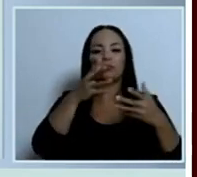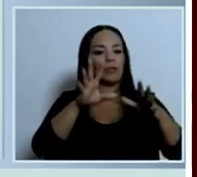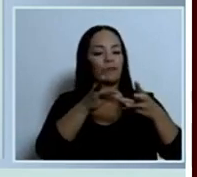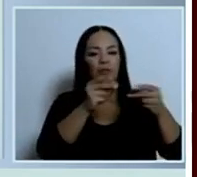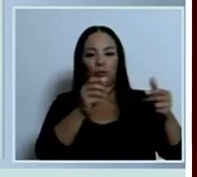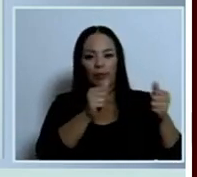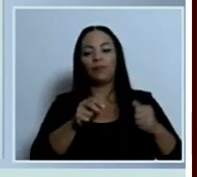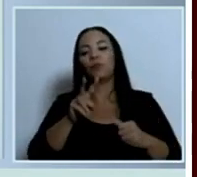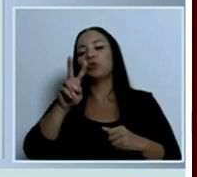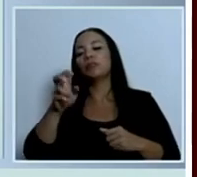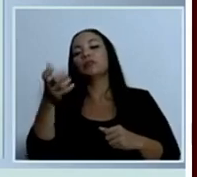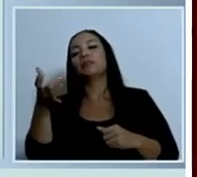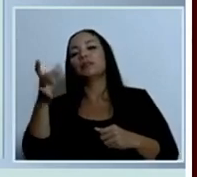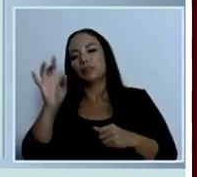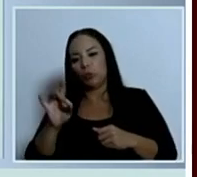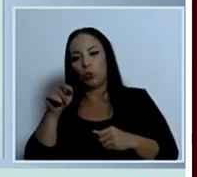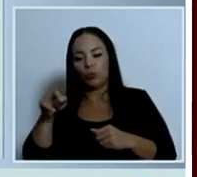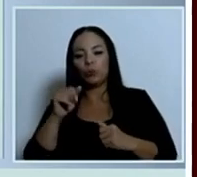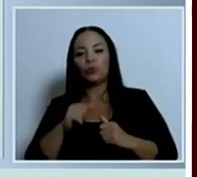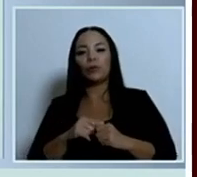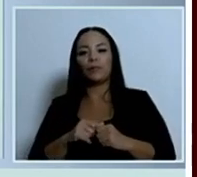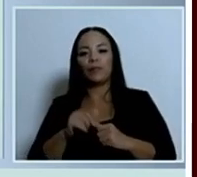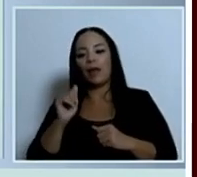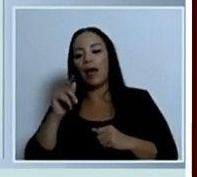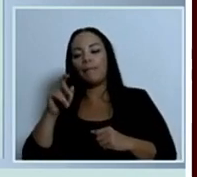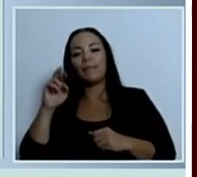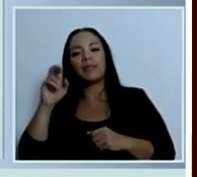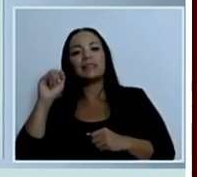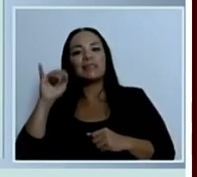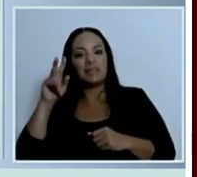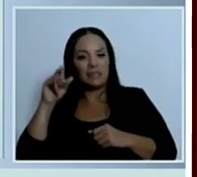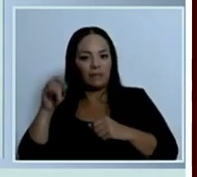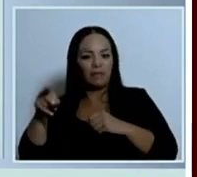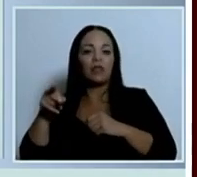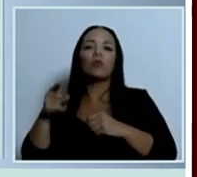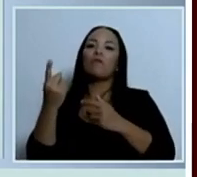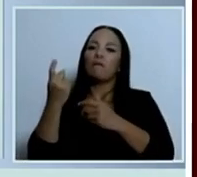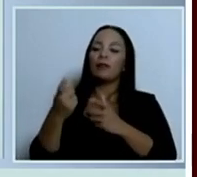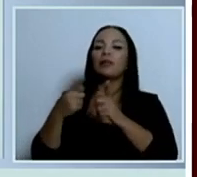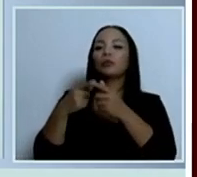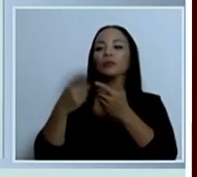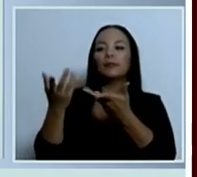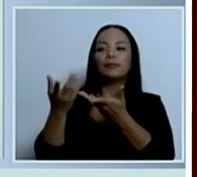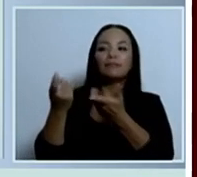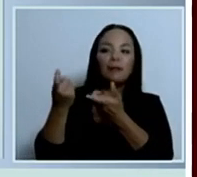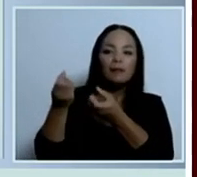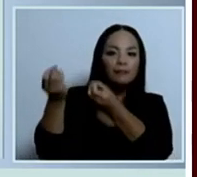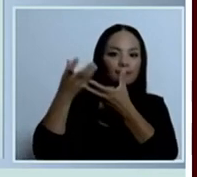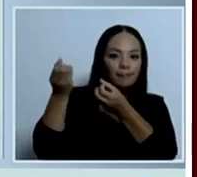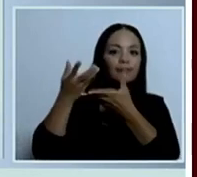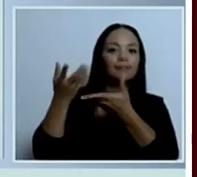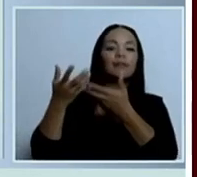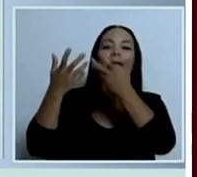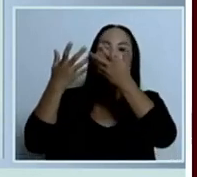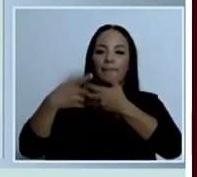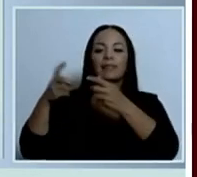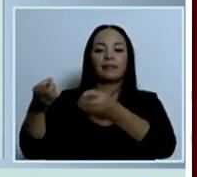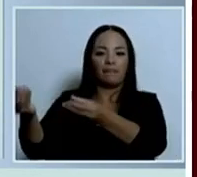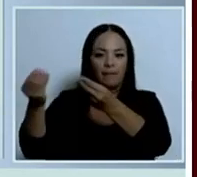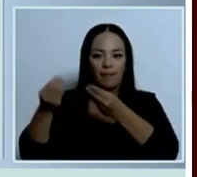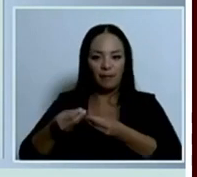218 están apercibidos y las empresas deben de solventar alguna información. Esto en 30 días